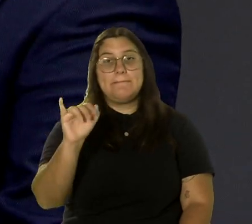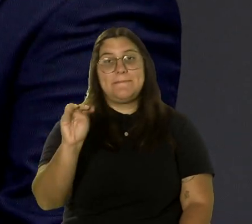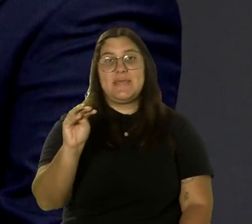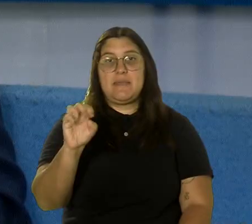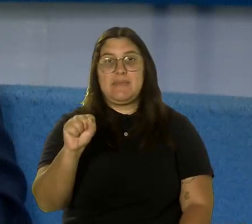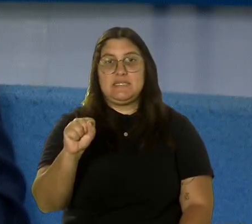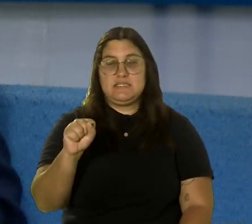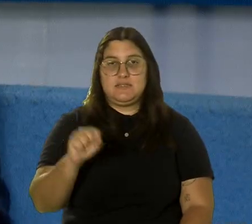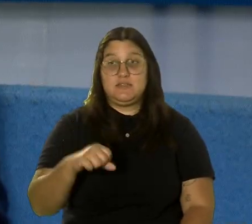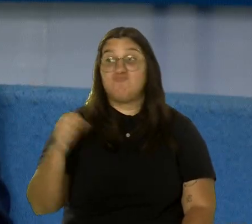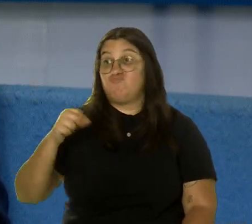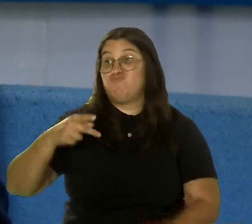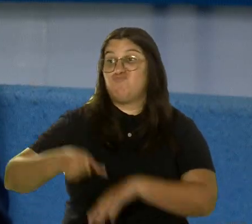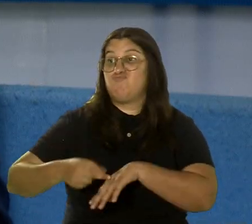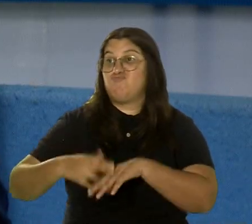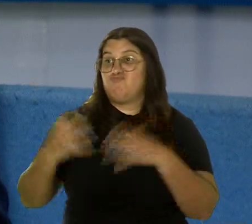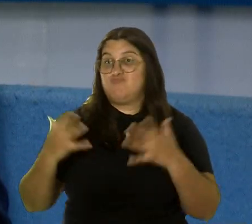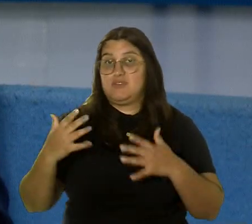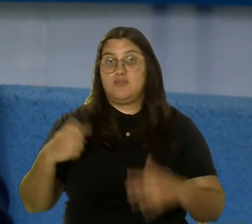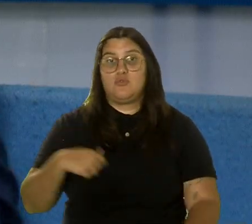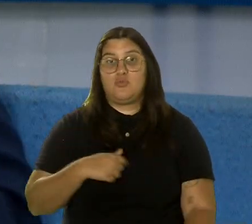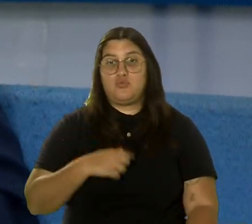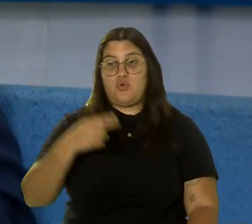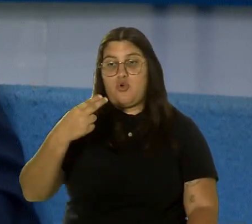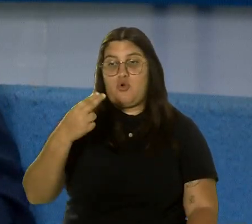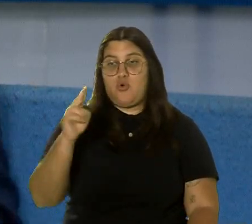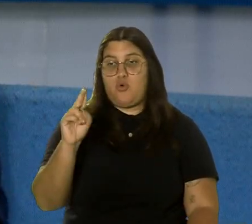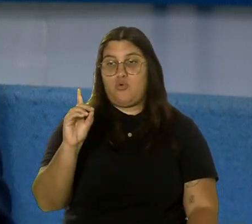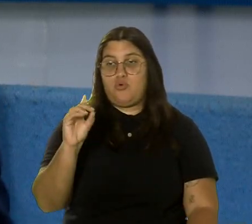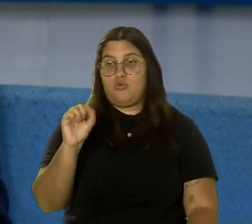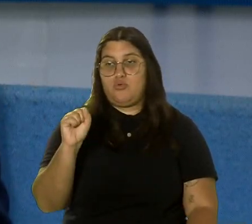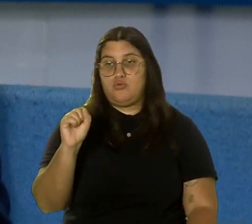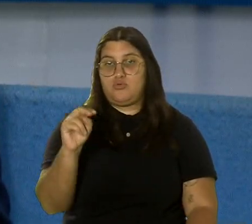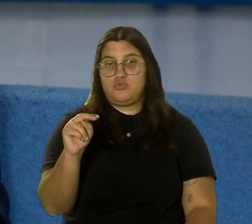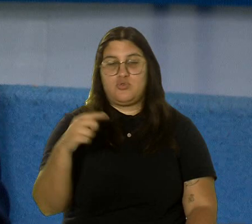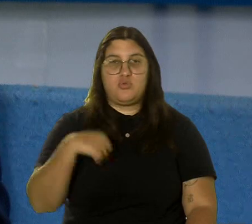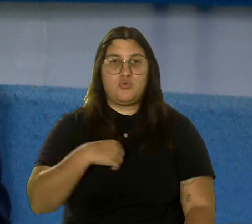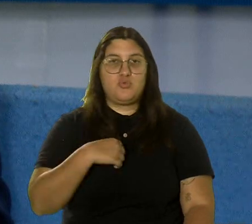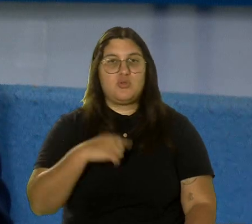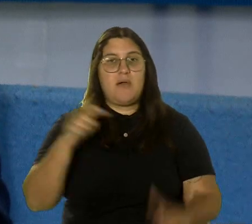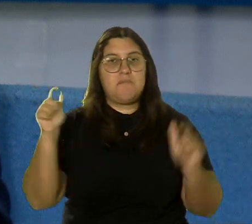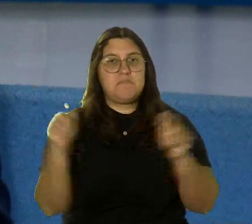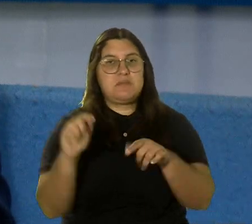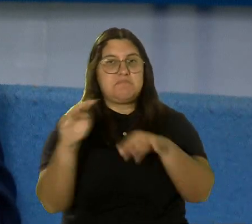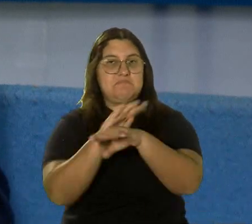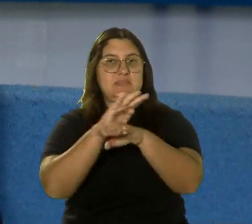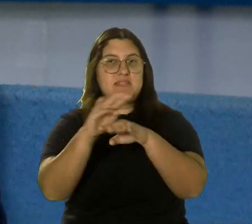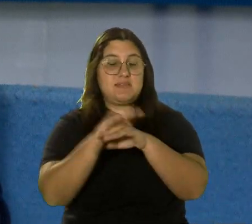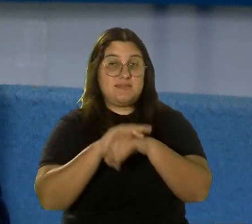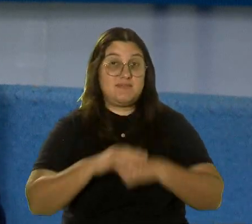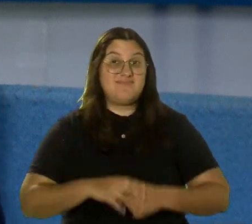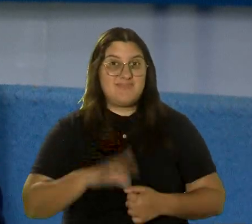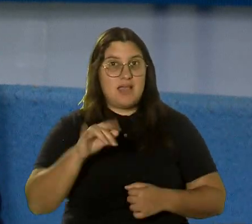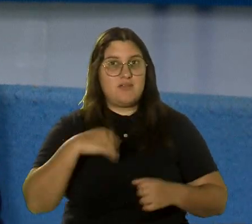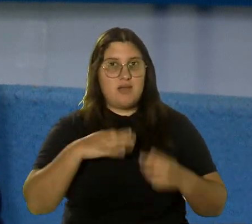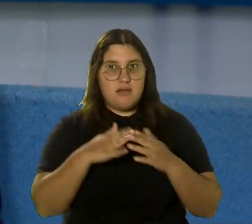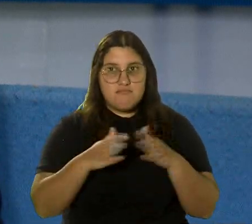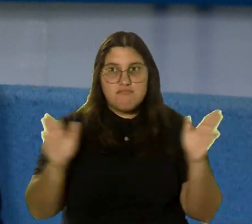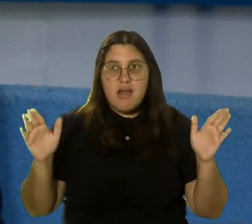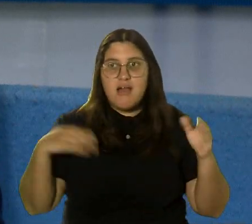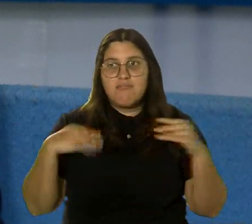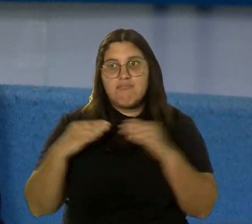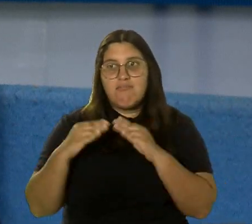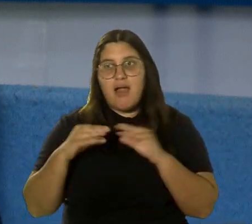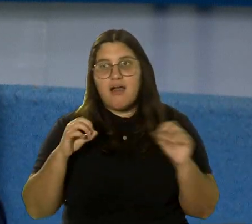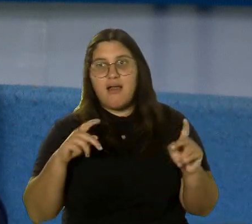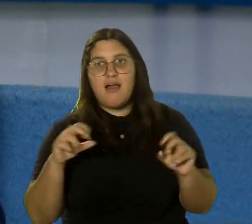Puerto Rico tiene una gran ventaja, ¿verdad? Somos Hobson, somos Minority Business en muchos de los casos y definitivamente eso nos abre más puertas. Al día de